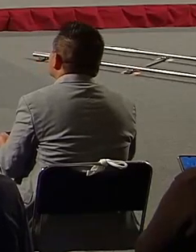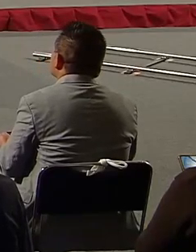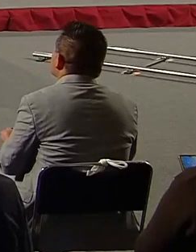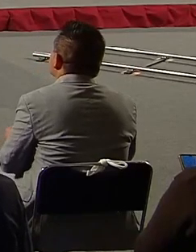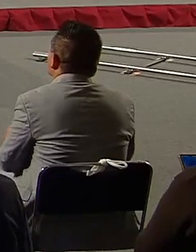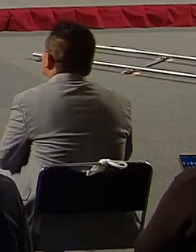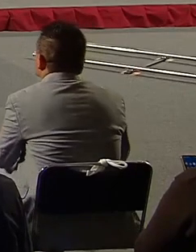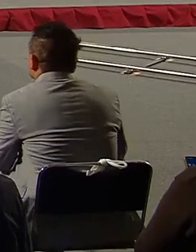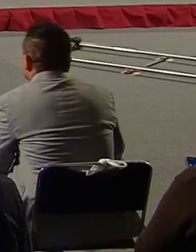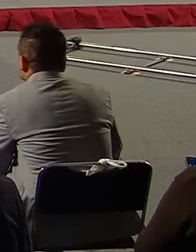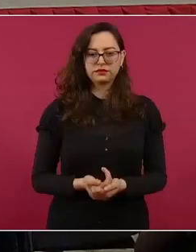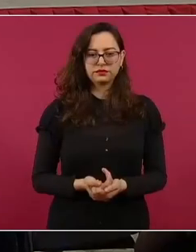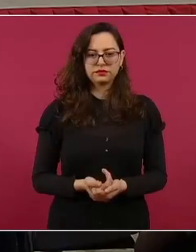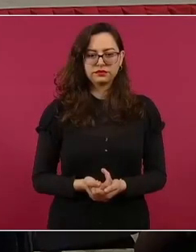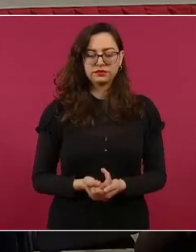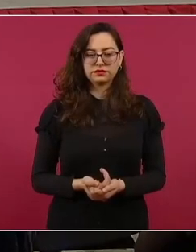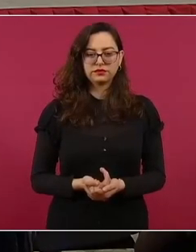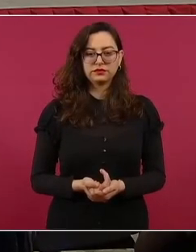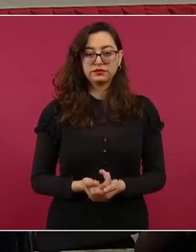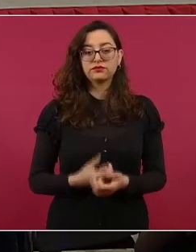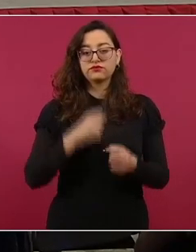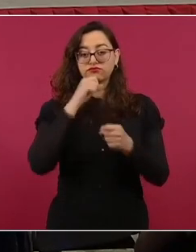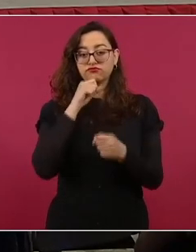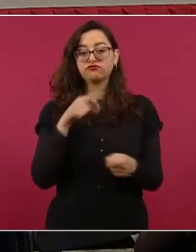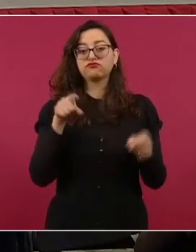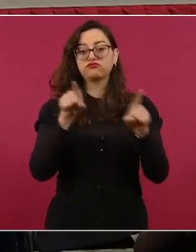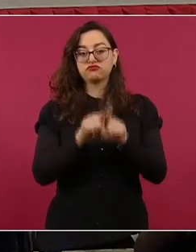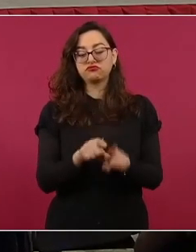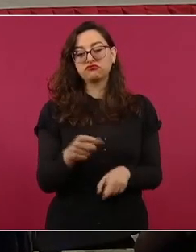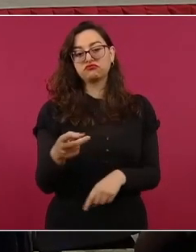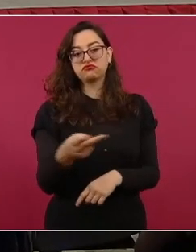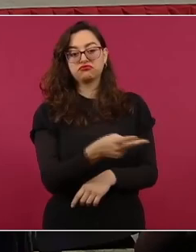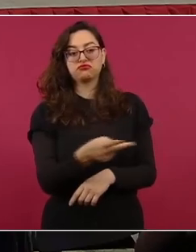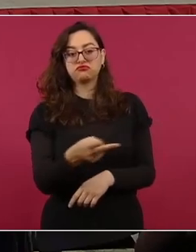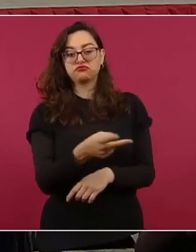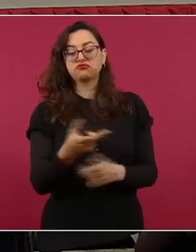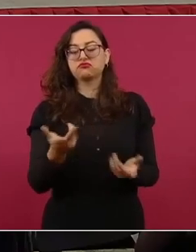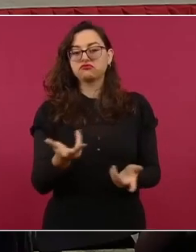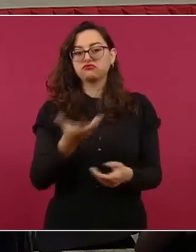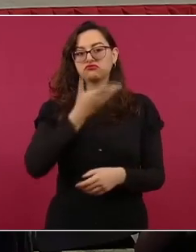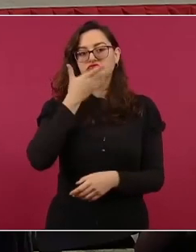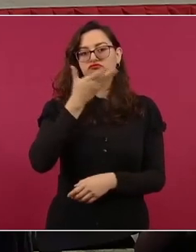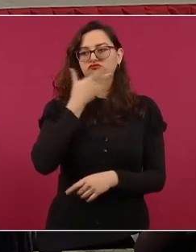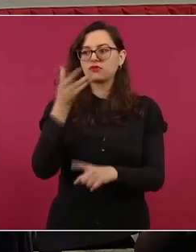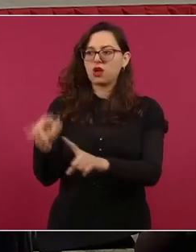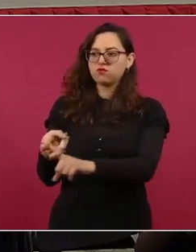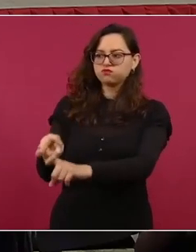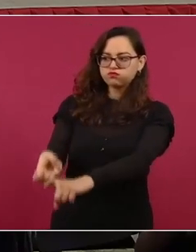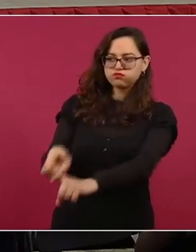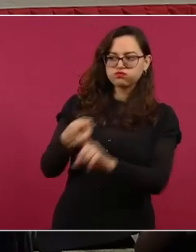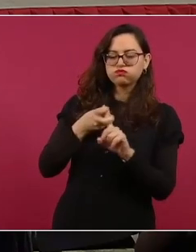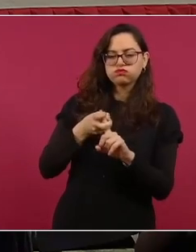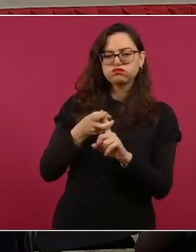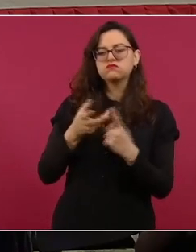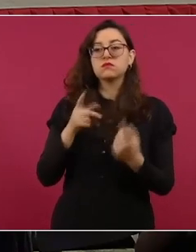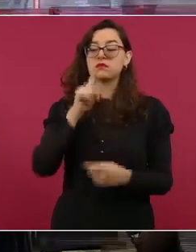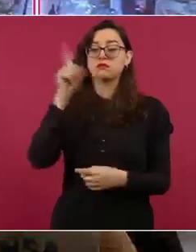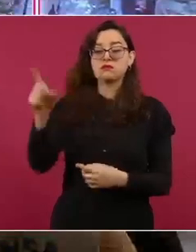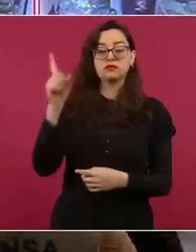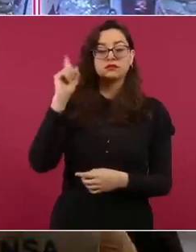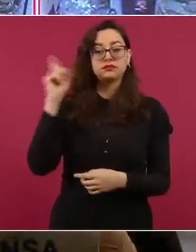También informar de la detención de presuntos secuestradores y generadores de violencia en el estado de Zacateca,